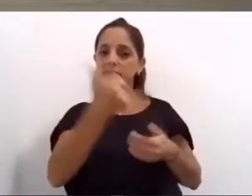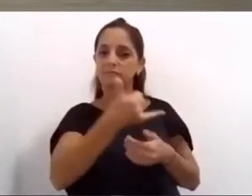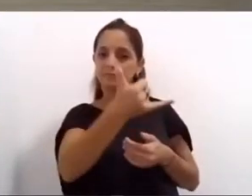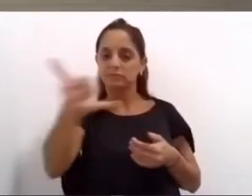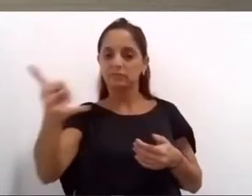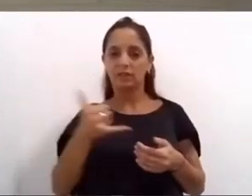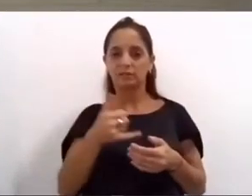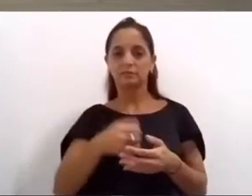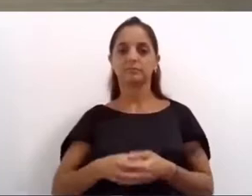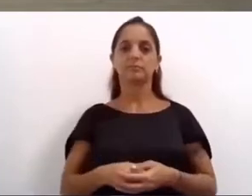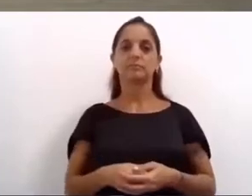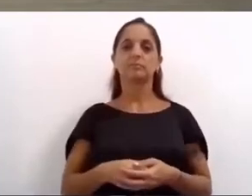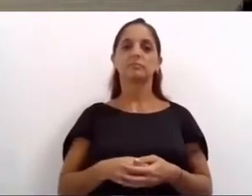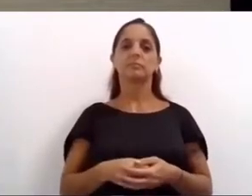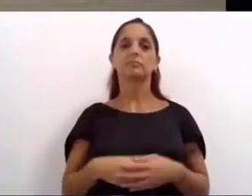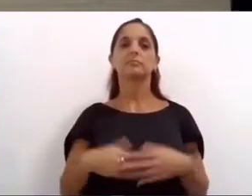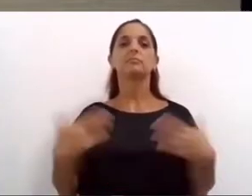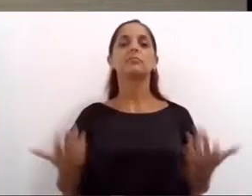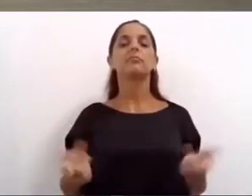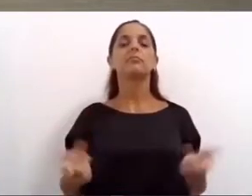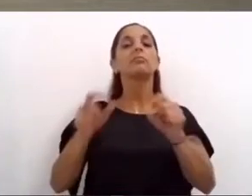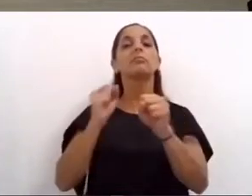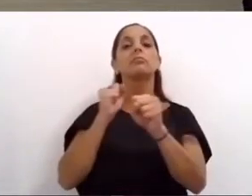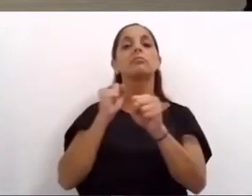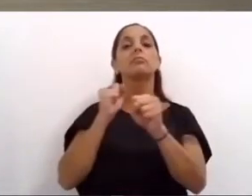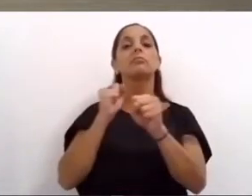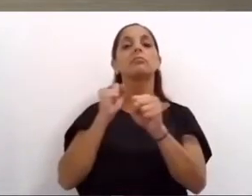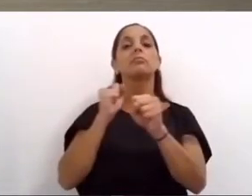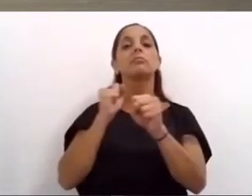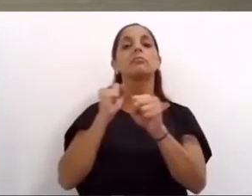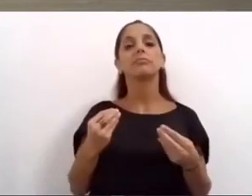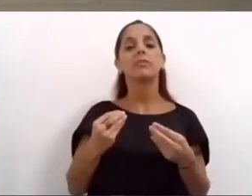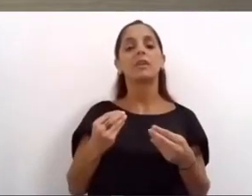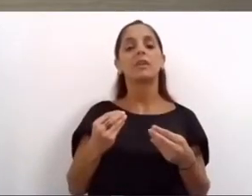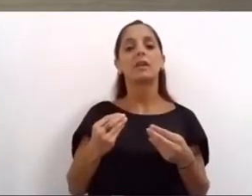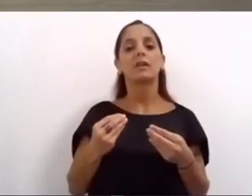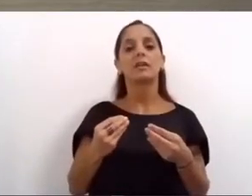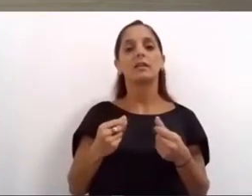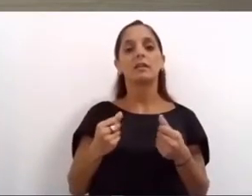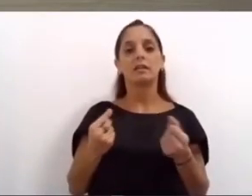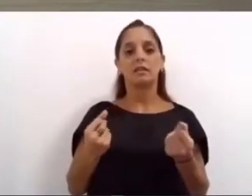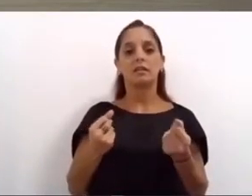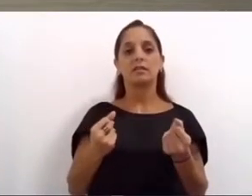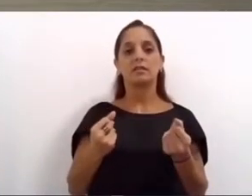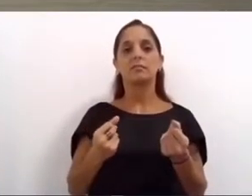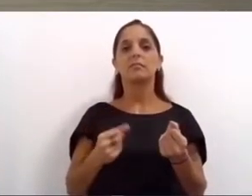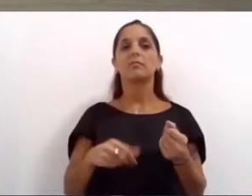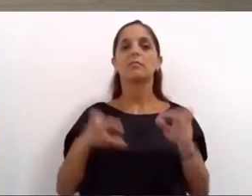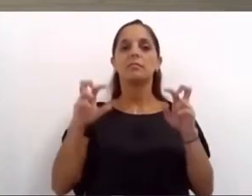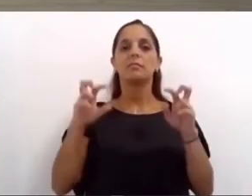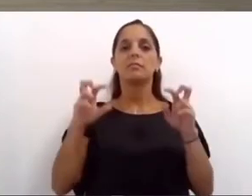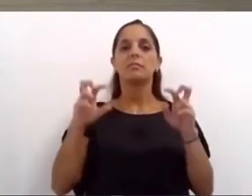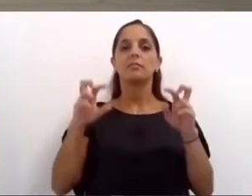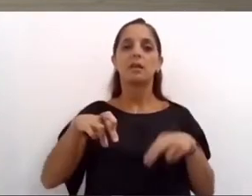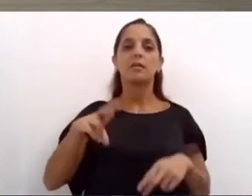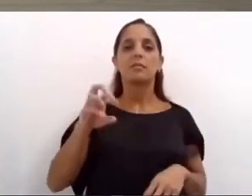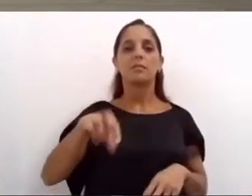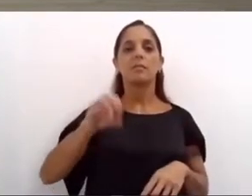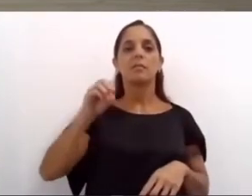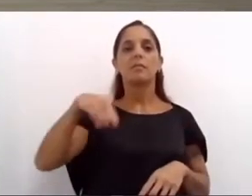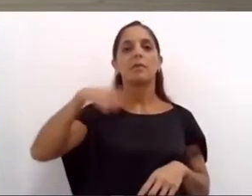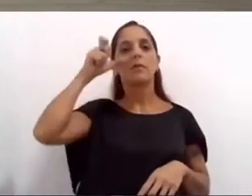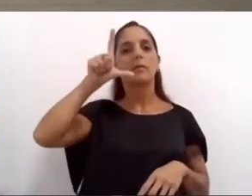a nivel definitivo estamos trabajando producto también del programa PROMEBA iniciado en gestiones nacionales